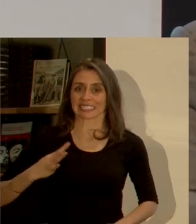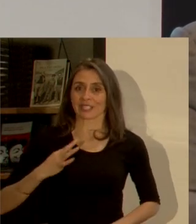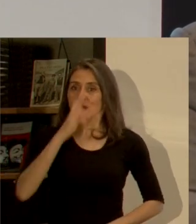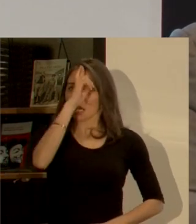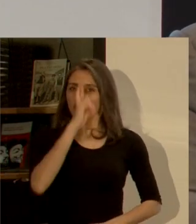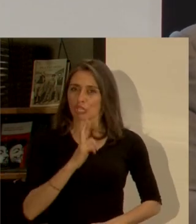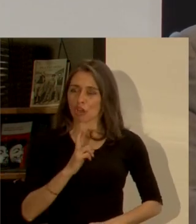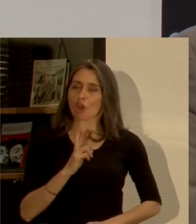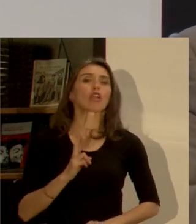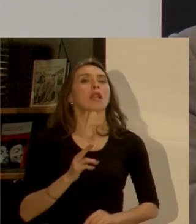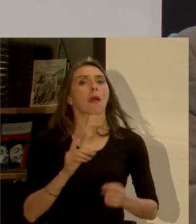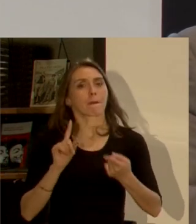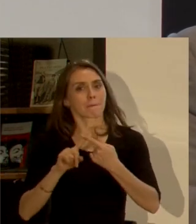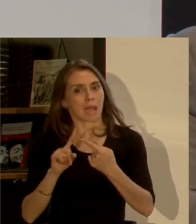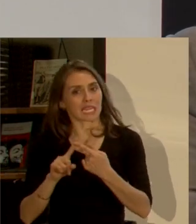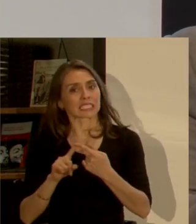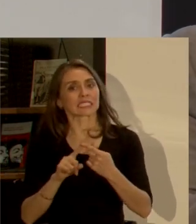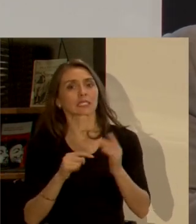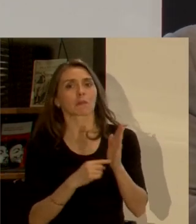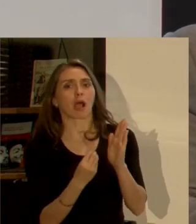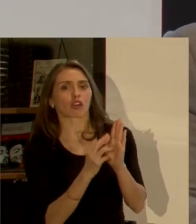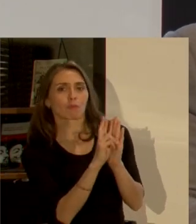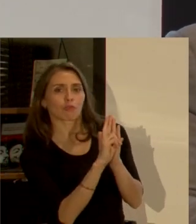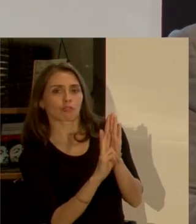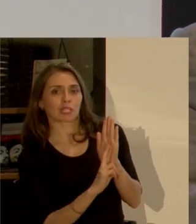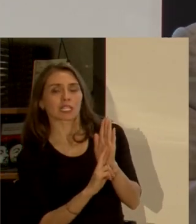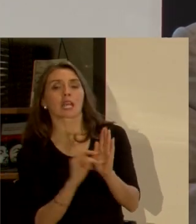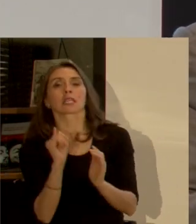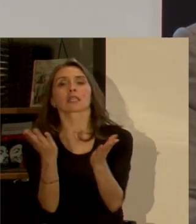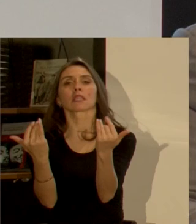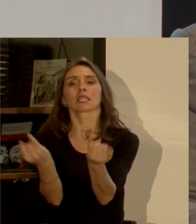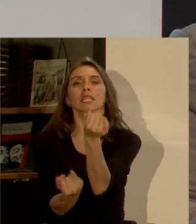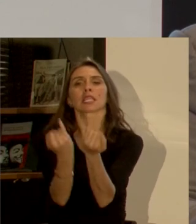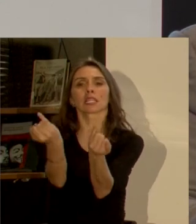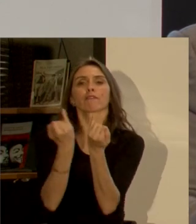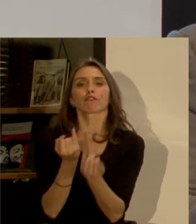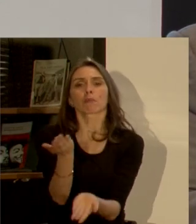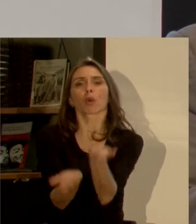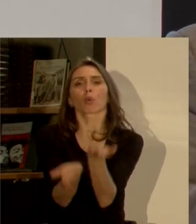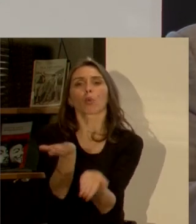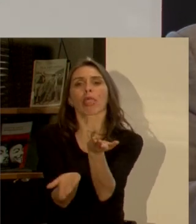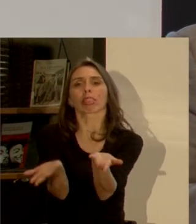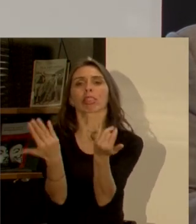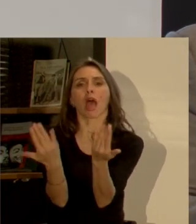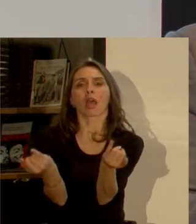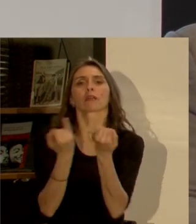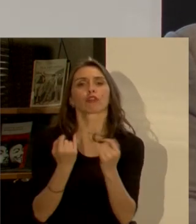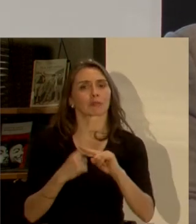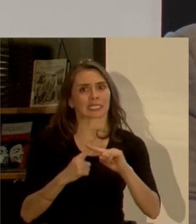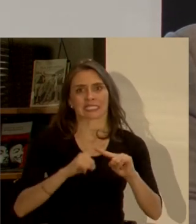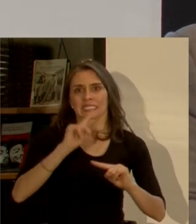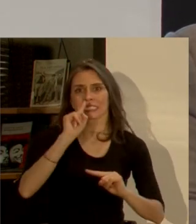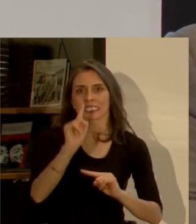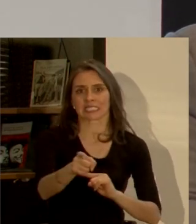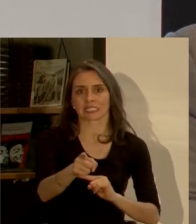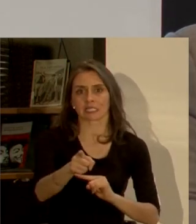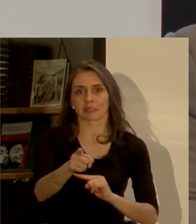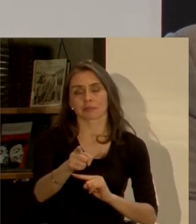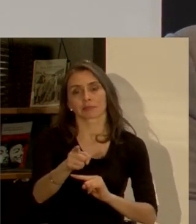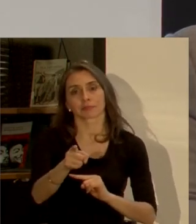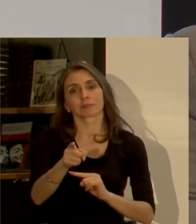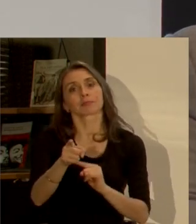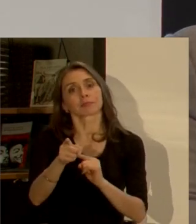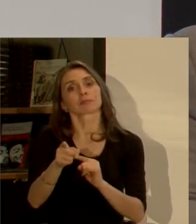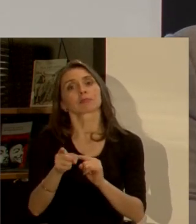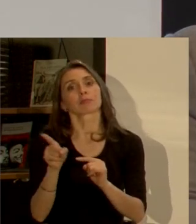participar en estos procesos regulados es la rendición de cuentas es exigir y exigirle a los